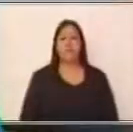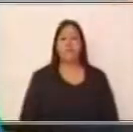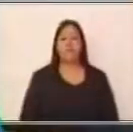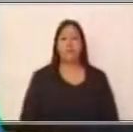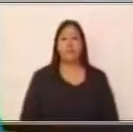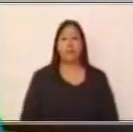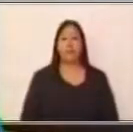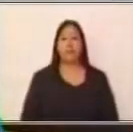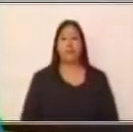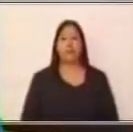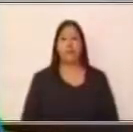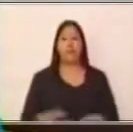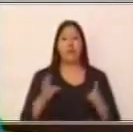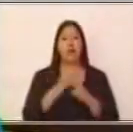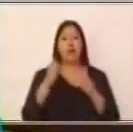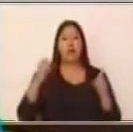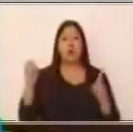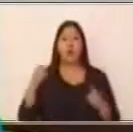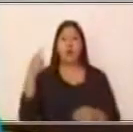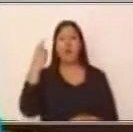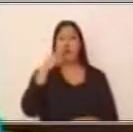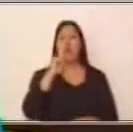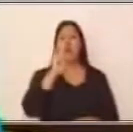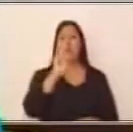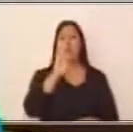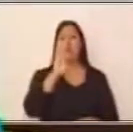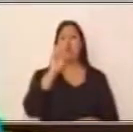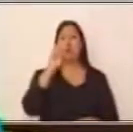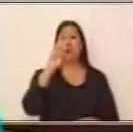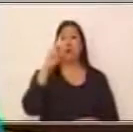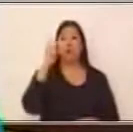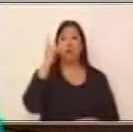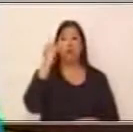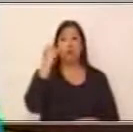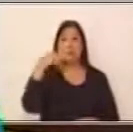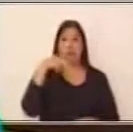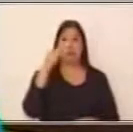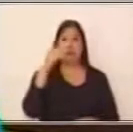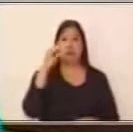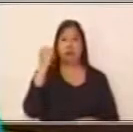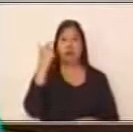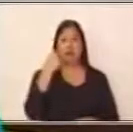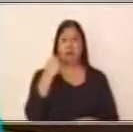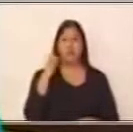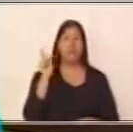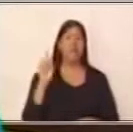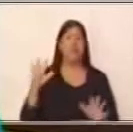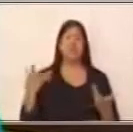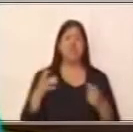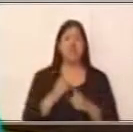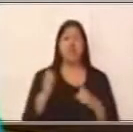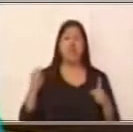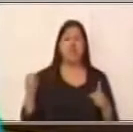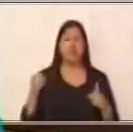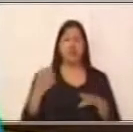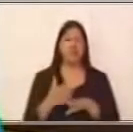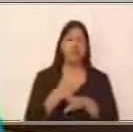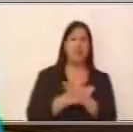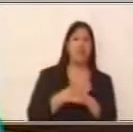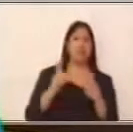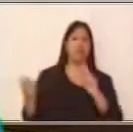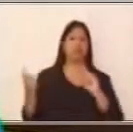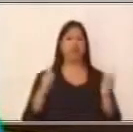oraciones subordinadas. Estas oraciones es lo contrario, ¿verdad? En el caso de las